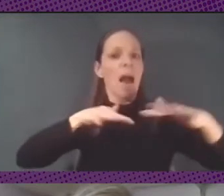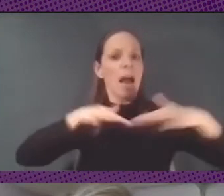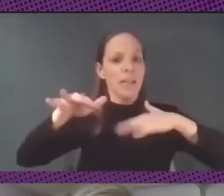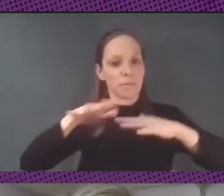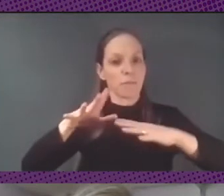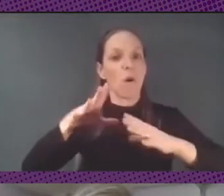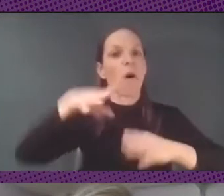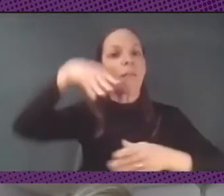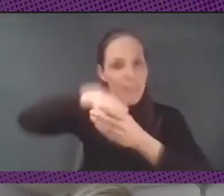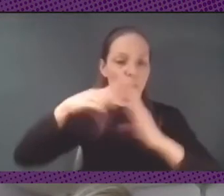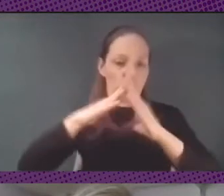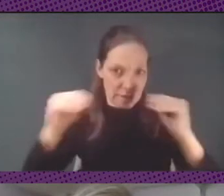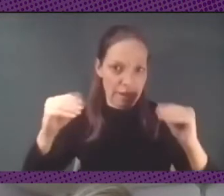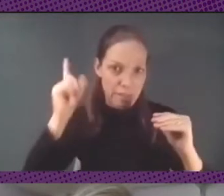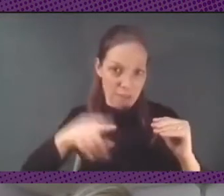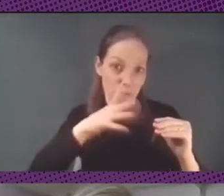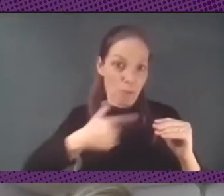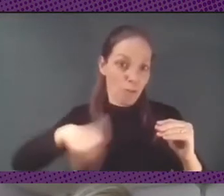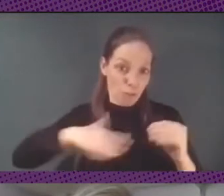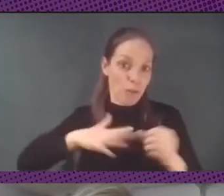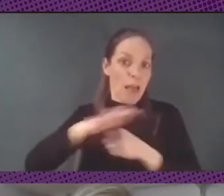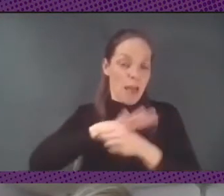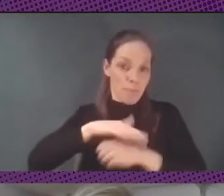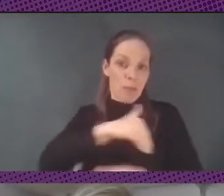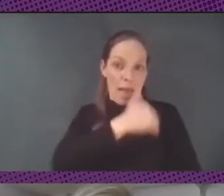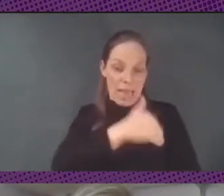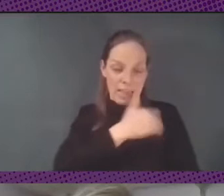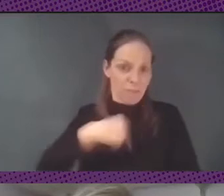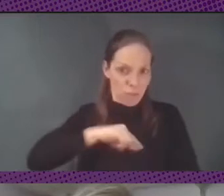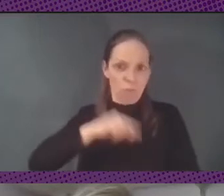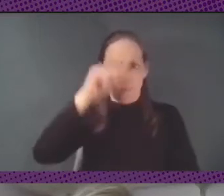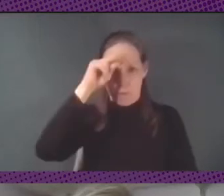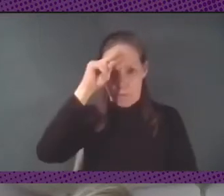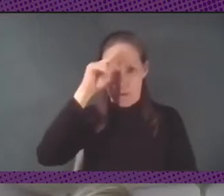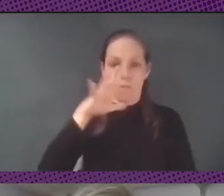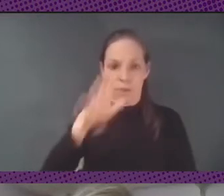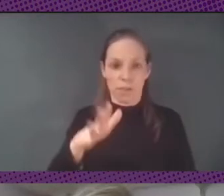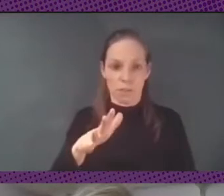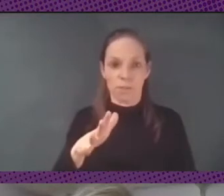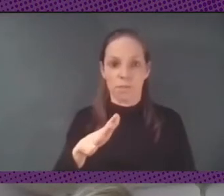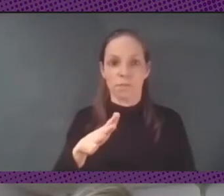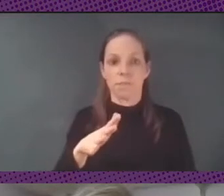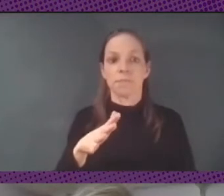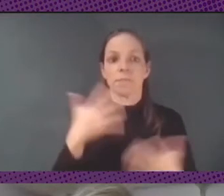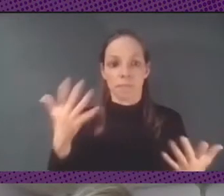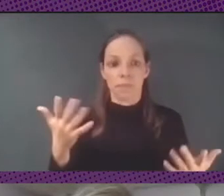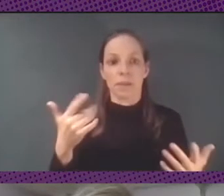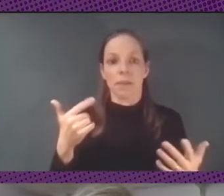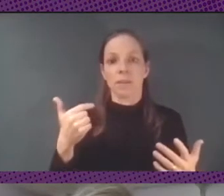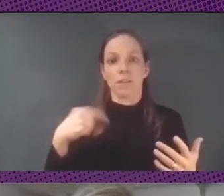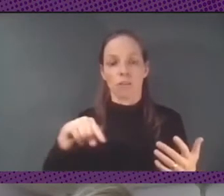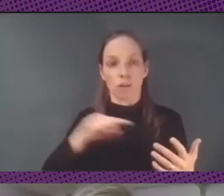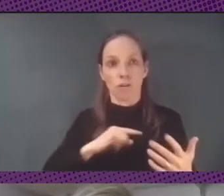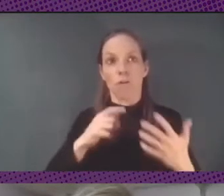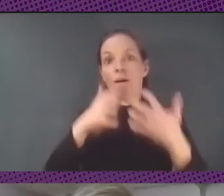¿no? porque también quienes nos movemos en el mundo académico tenemos esa preocupación fuimos dando esas pequeñas batallas